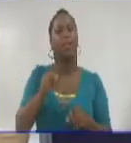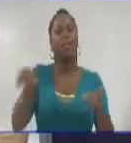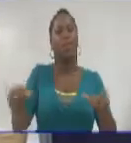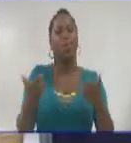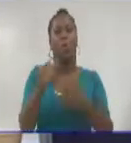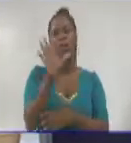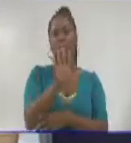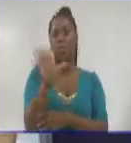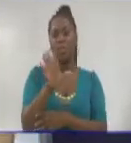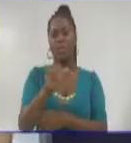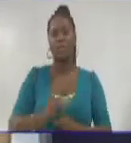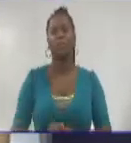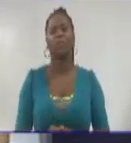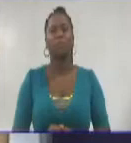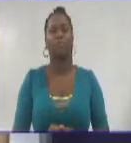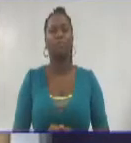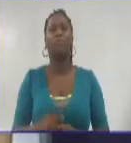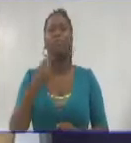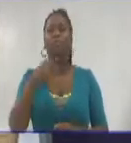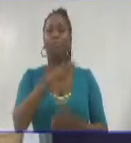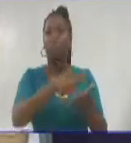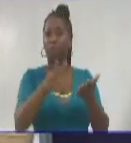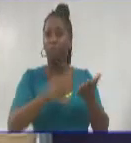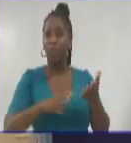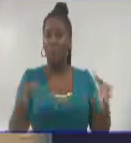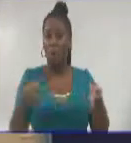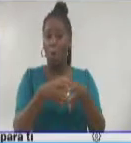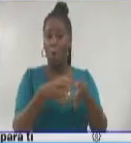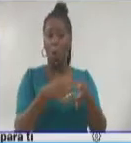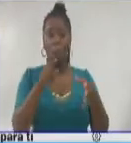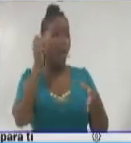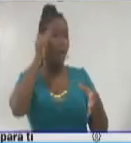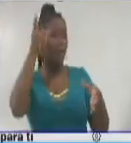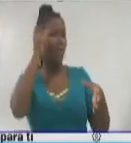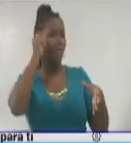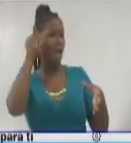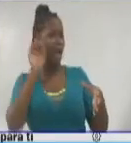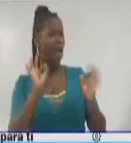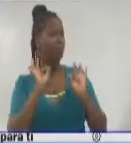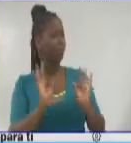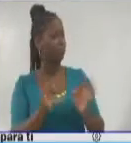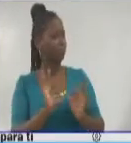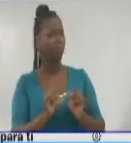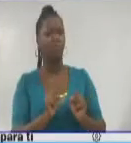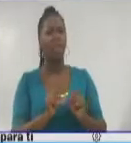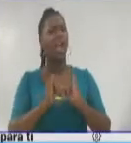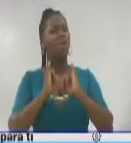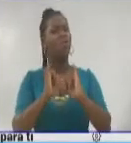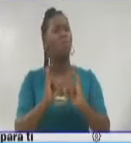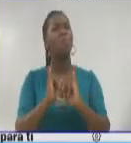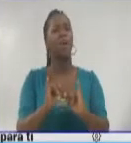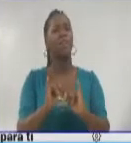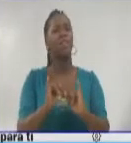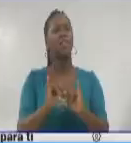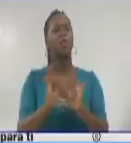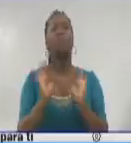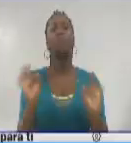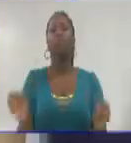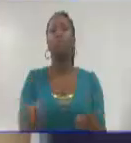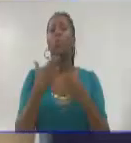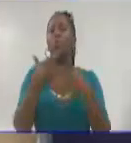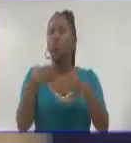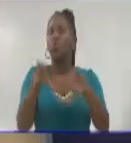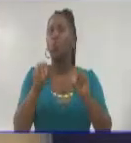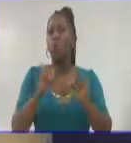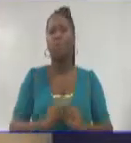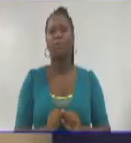fragmento y nos dice este tuit. Colectivo siempre creativo, innovador, que nos acerca a la noticia con lirismo. De esta manera